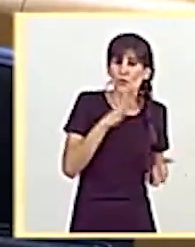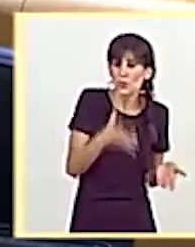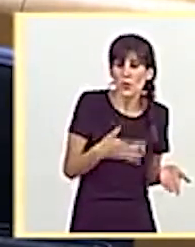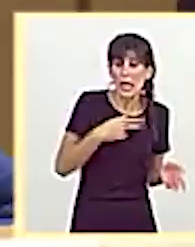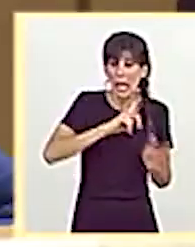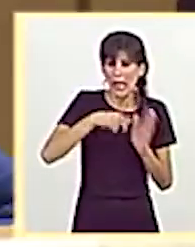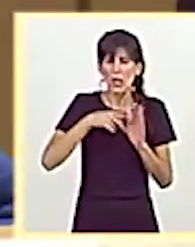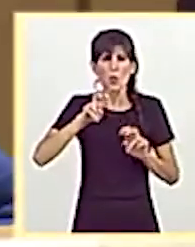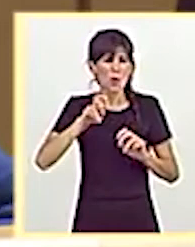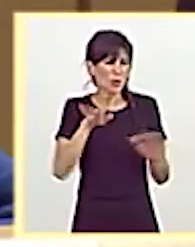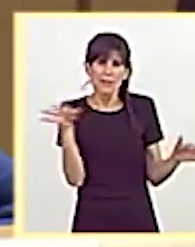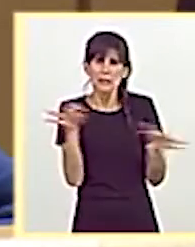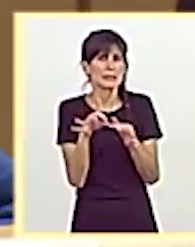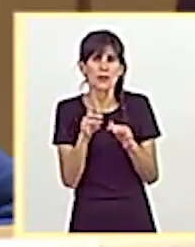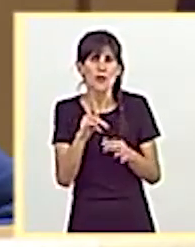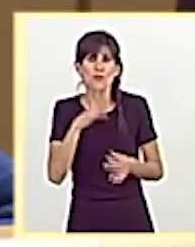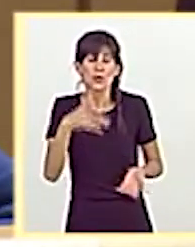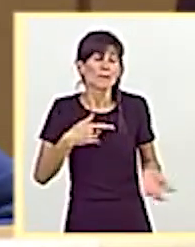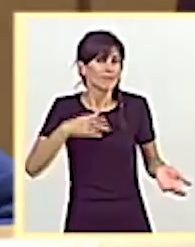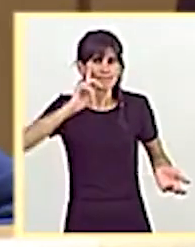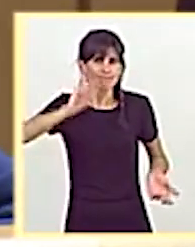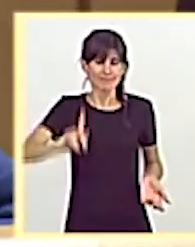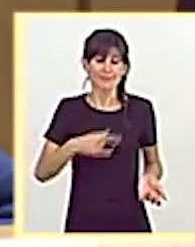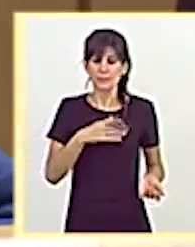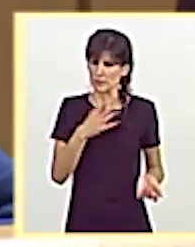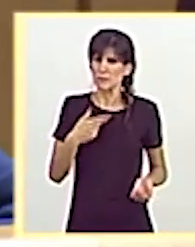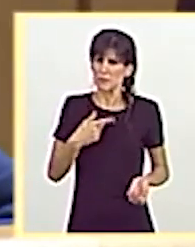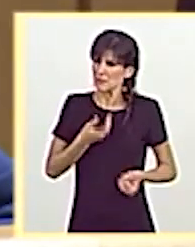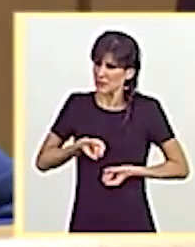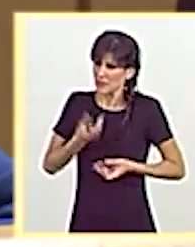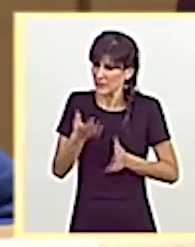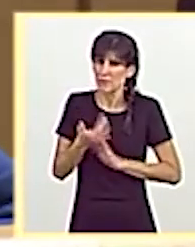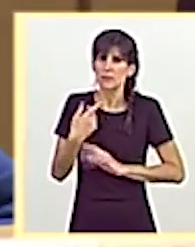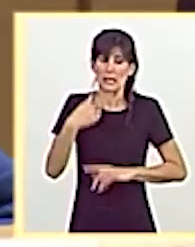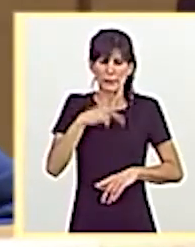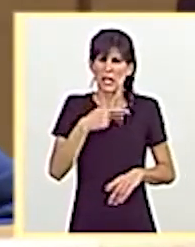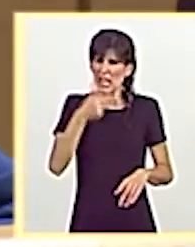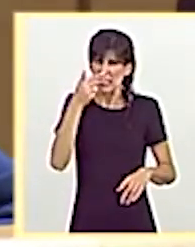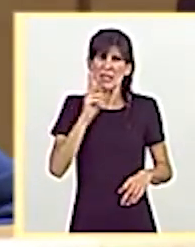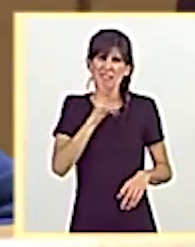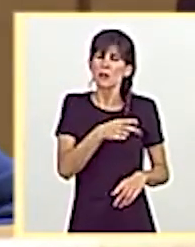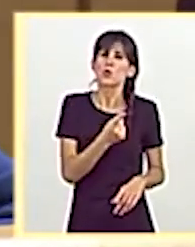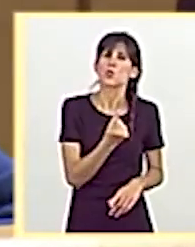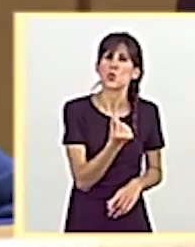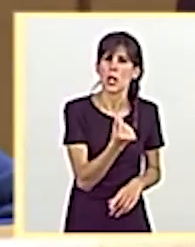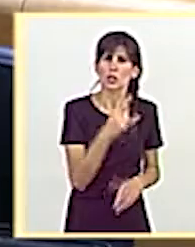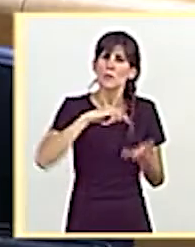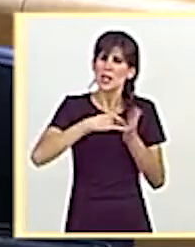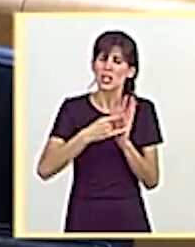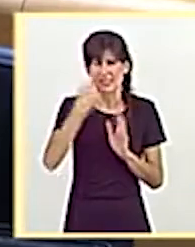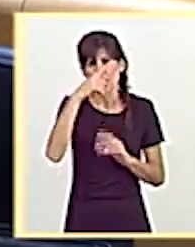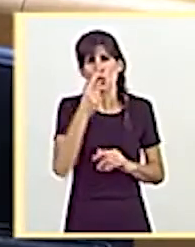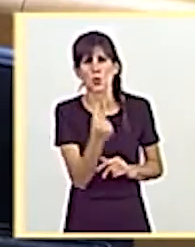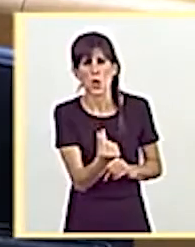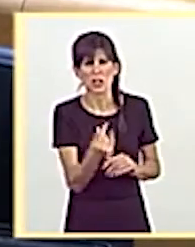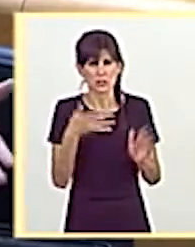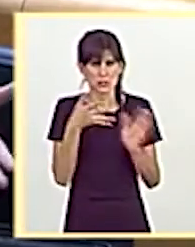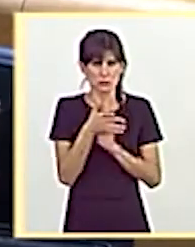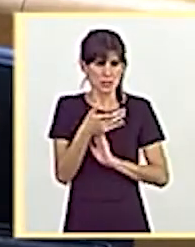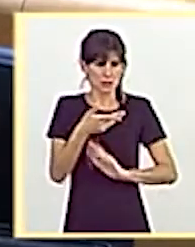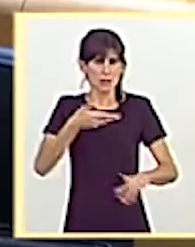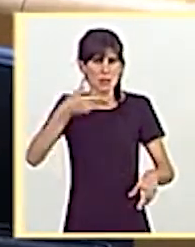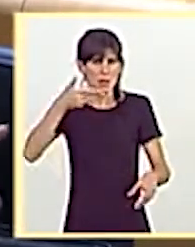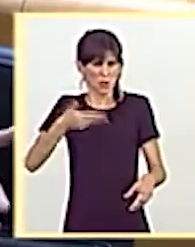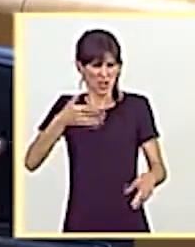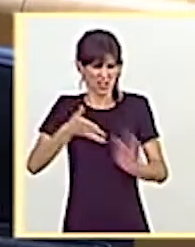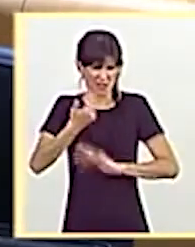ley. Yo lo que le puedo decir es que me ha interesado incluso por el coste de este proyecto, por saber si era tan relevante